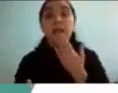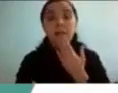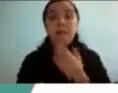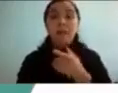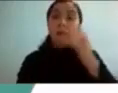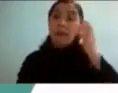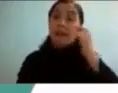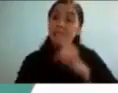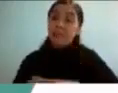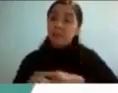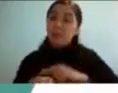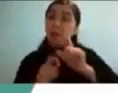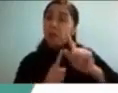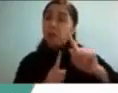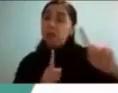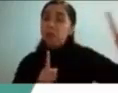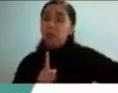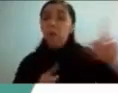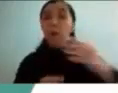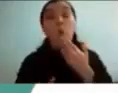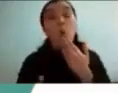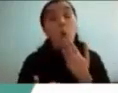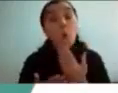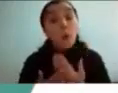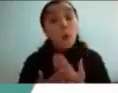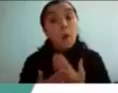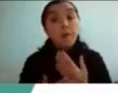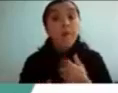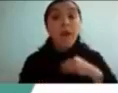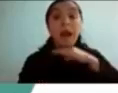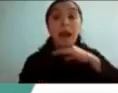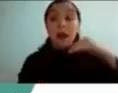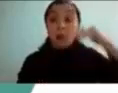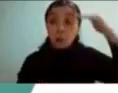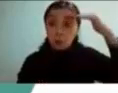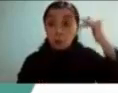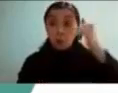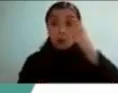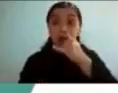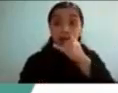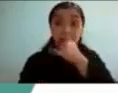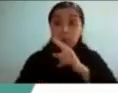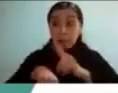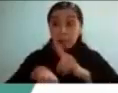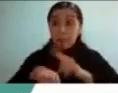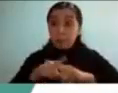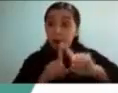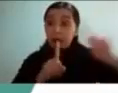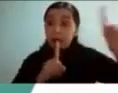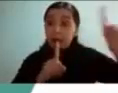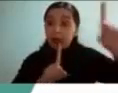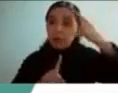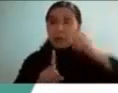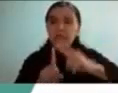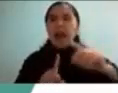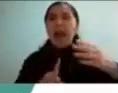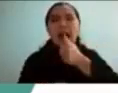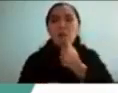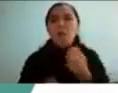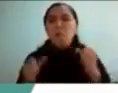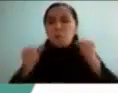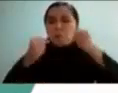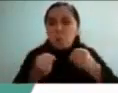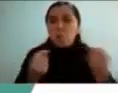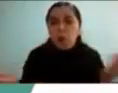pero también cuando somos más adultos es que el tiempo muy lejano también hace que uno asuma que puede hacer hartas cosas dentro del mismo de un